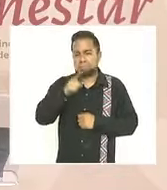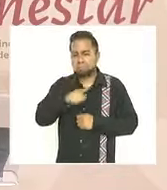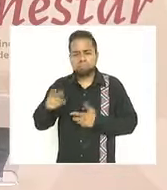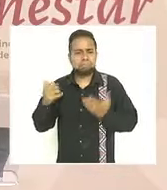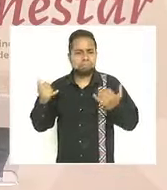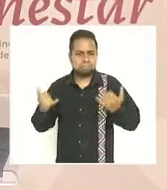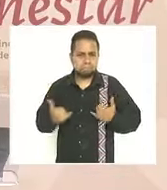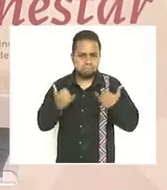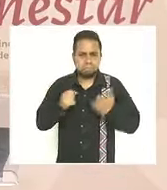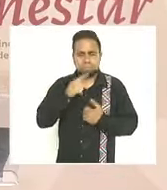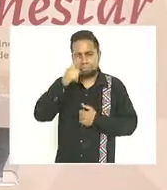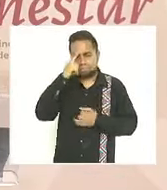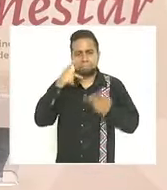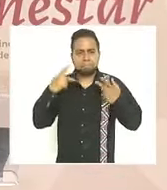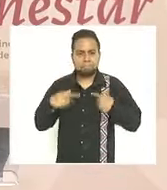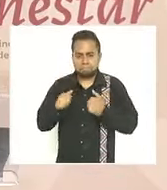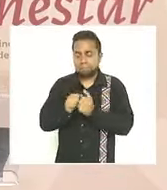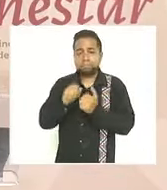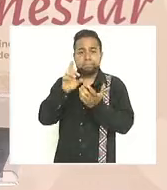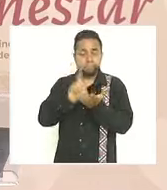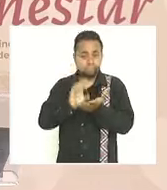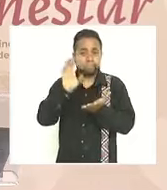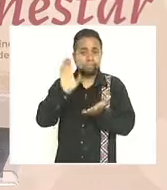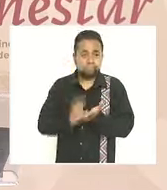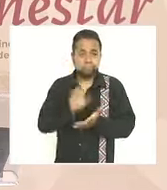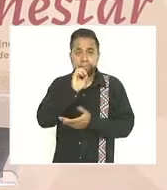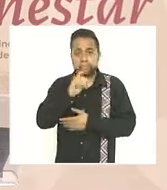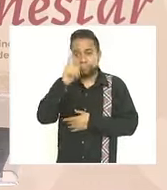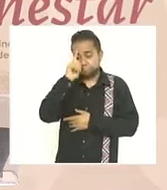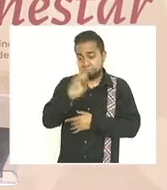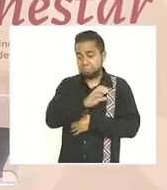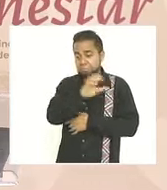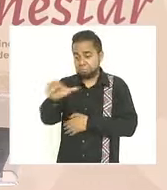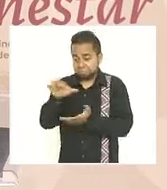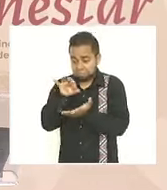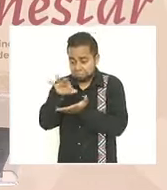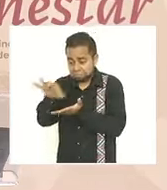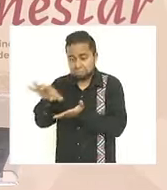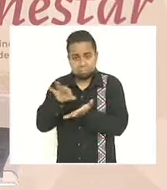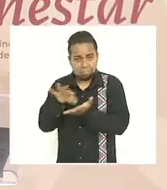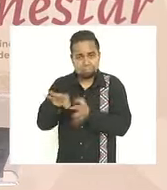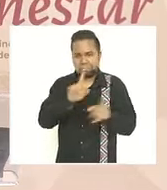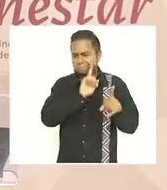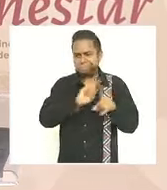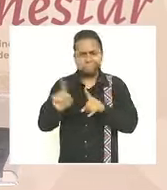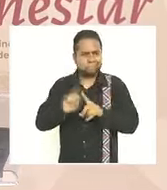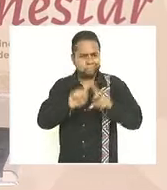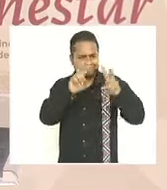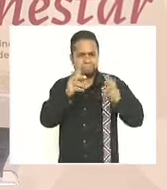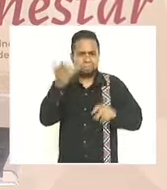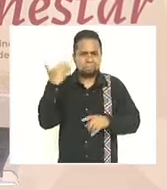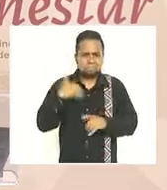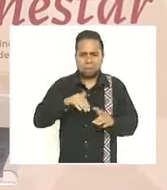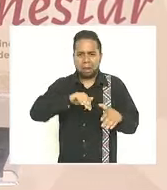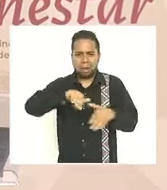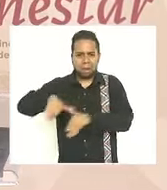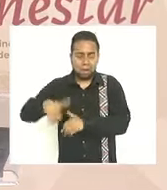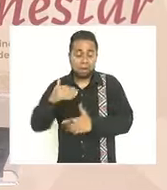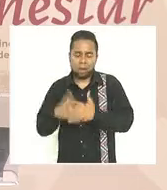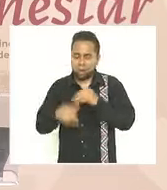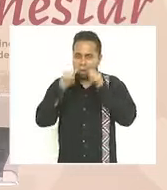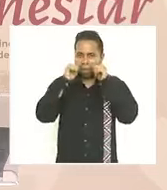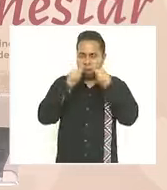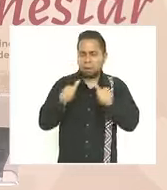jóvenes de las personas con discapacidad del campo y de todos aquellos sectores excluidos y en mayor